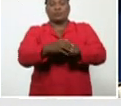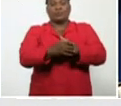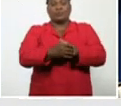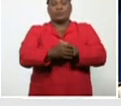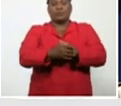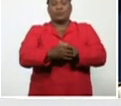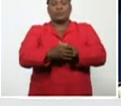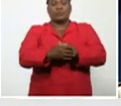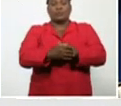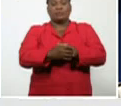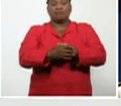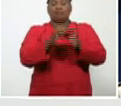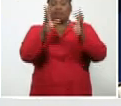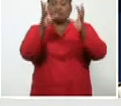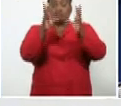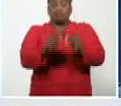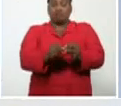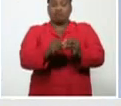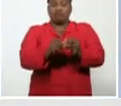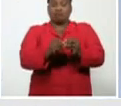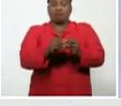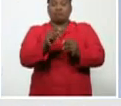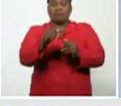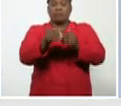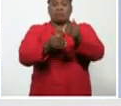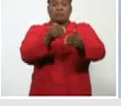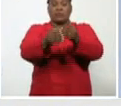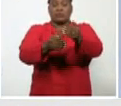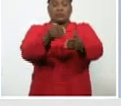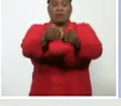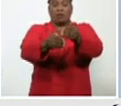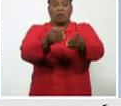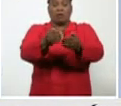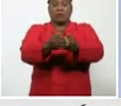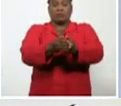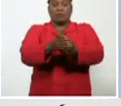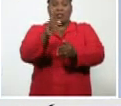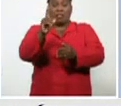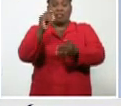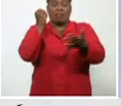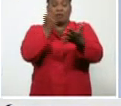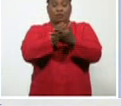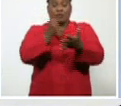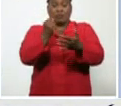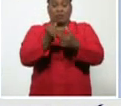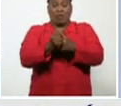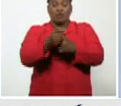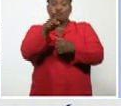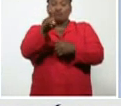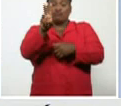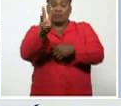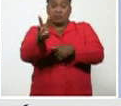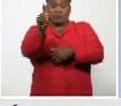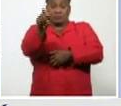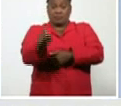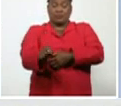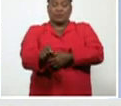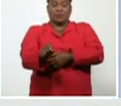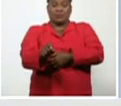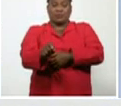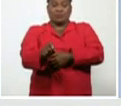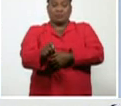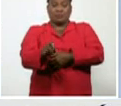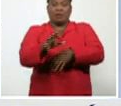Como resultado de esto, se procesaron, o sea, se diagnosticaron 13 personas con